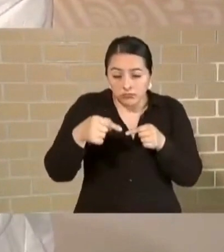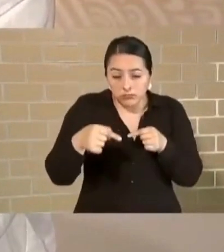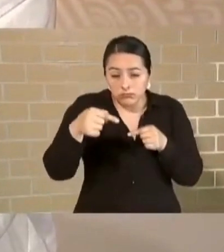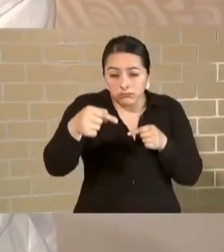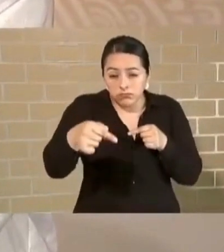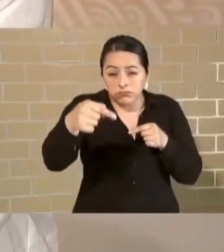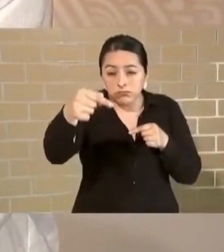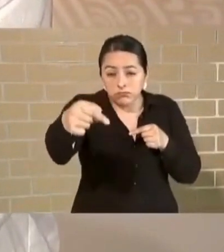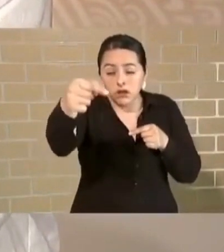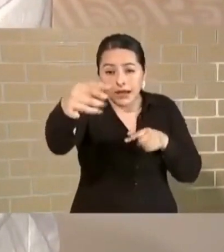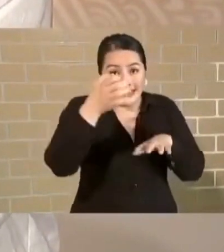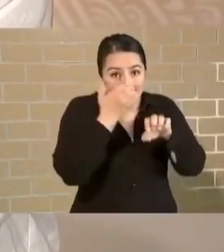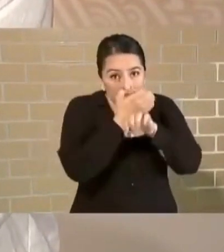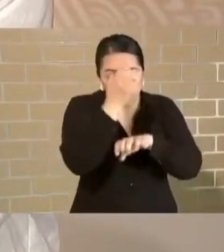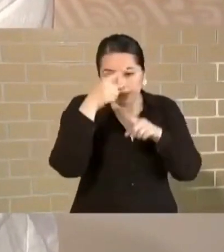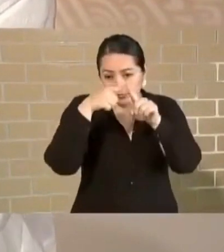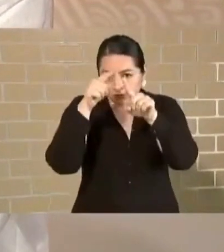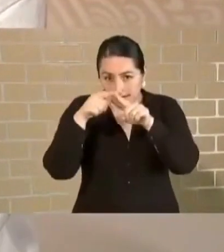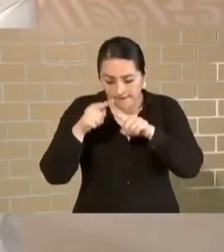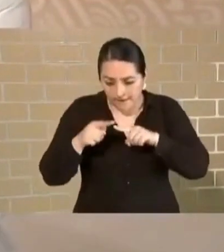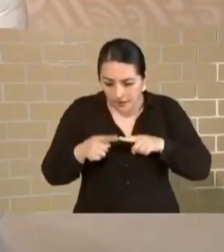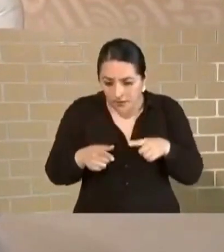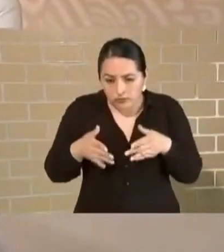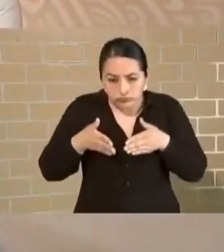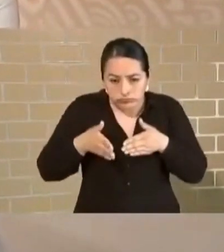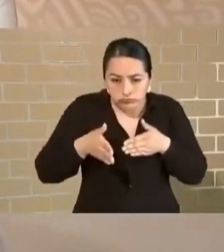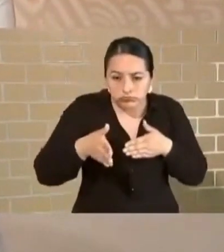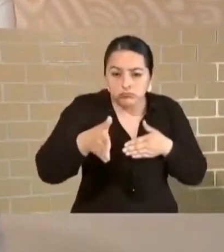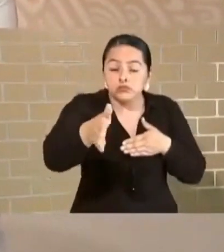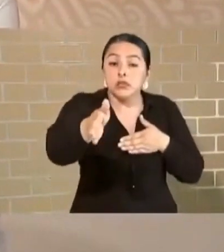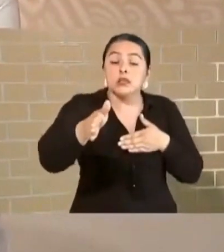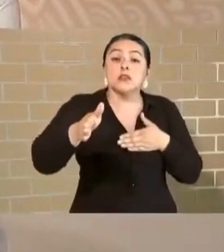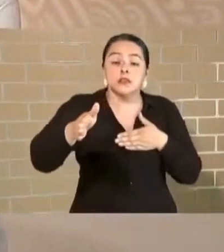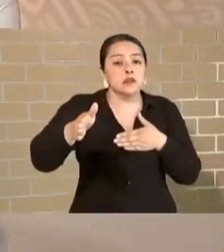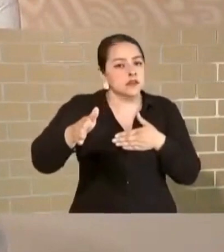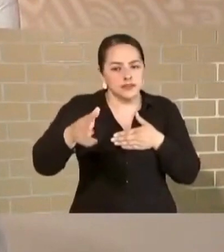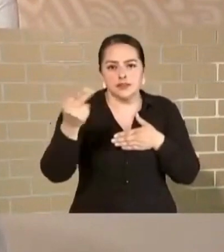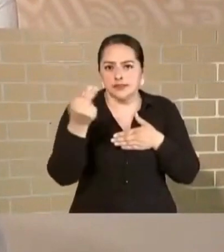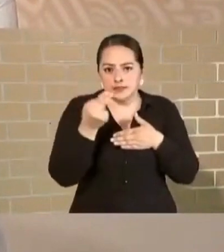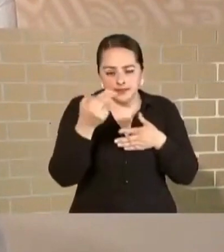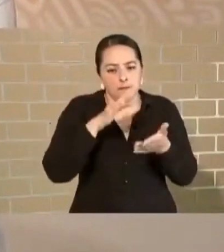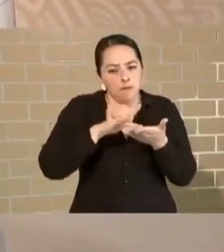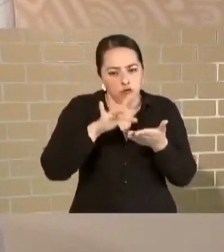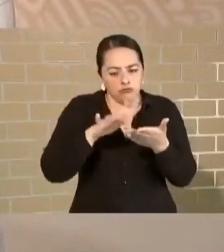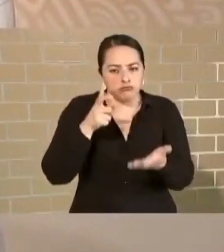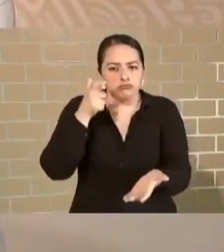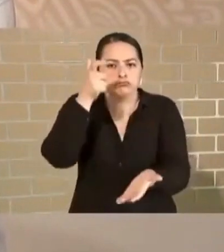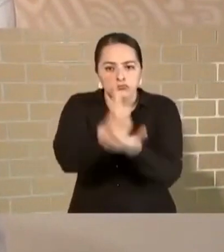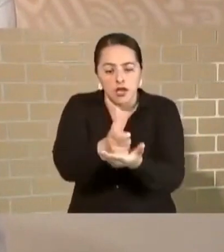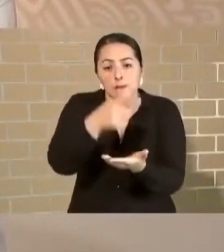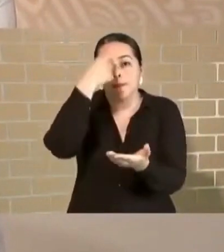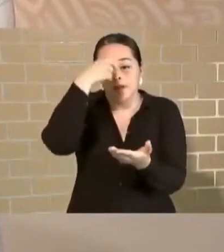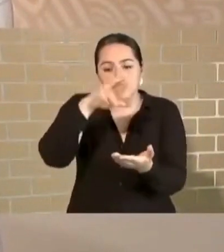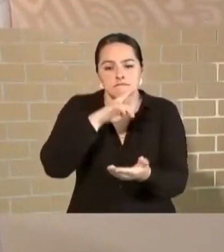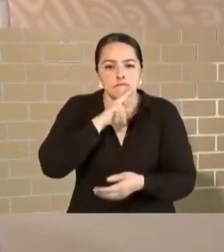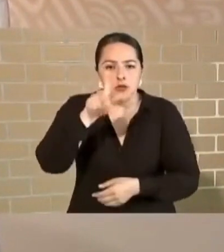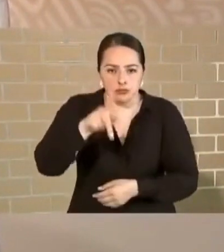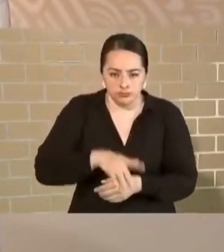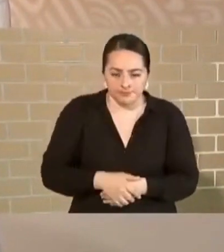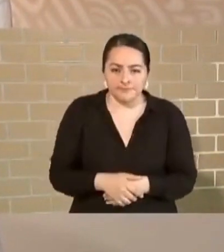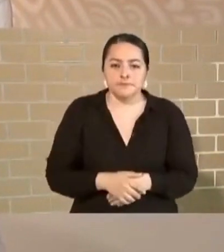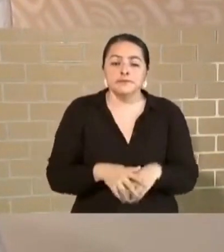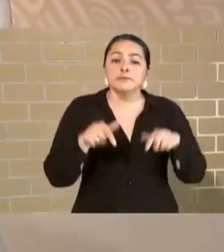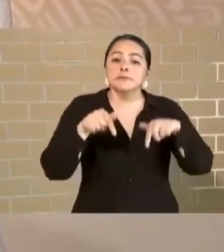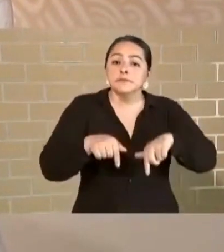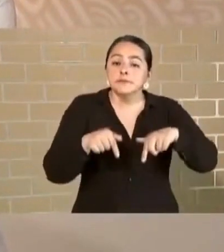Aquí se va a ampliar el presupuesto para el mejoramiento urbano aquí en